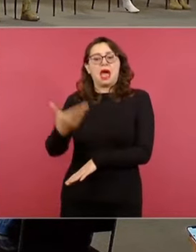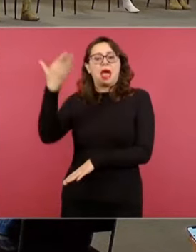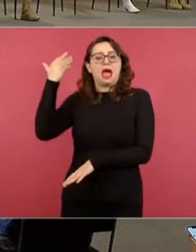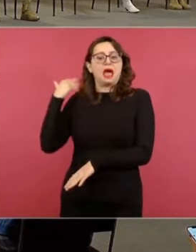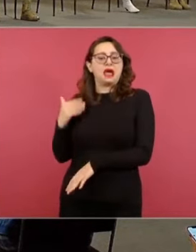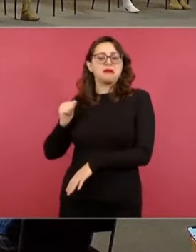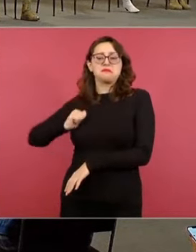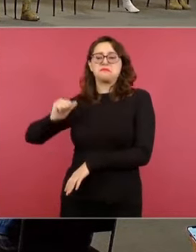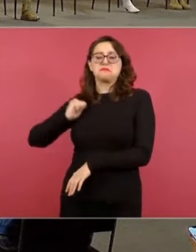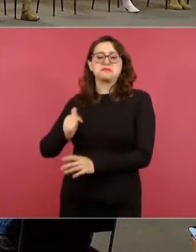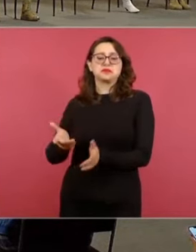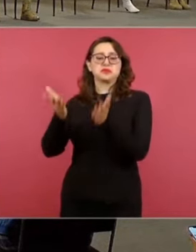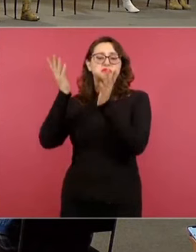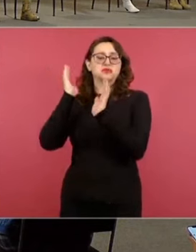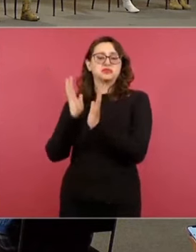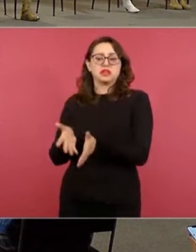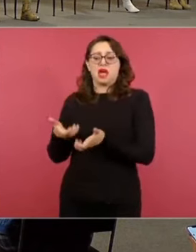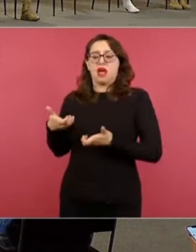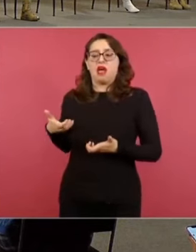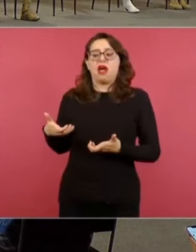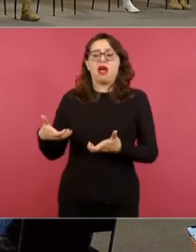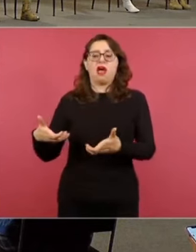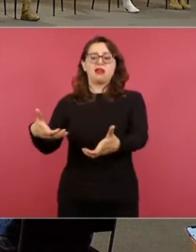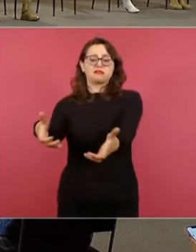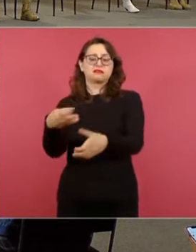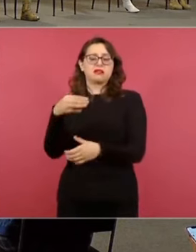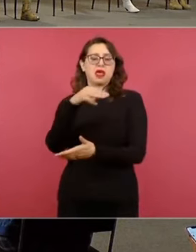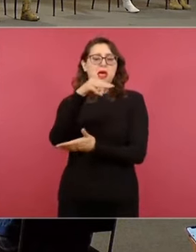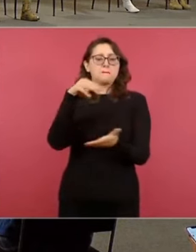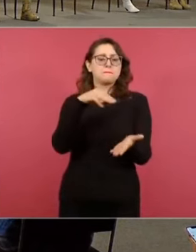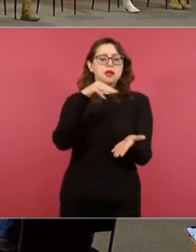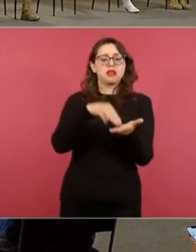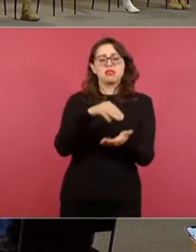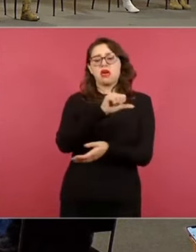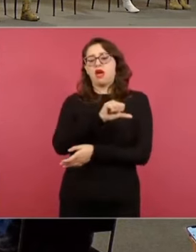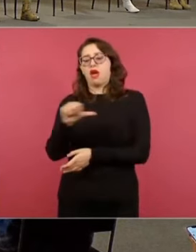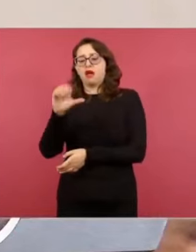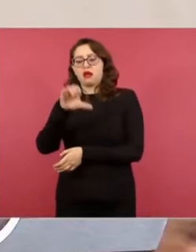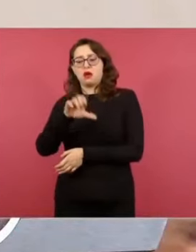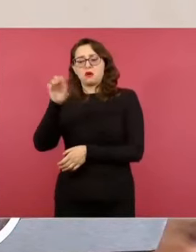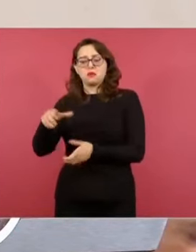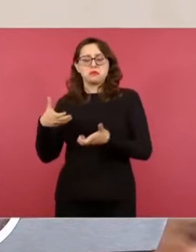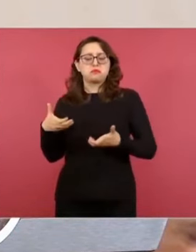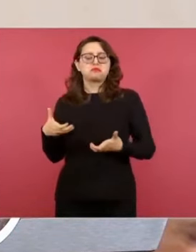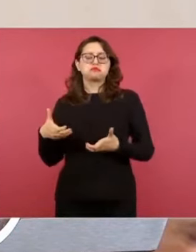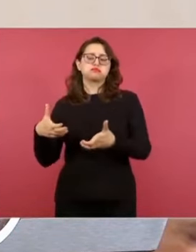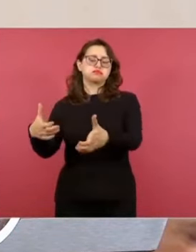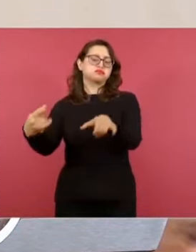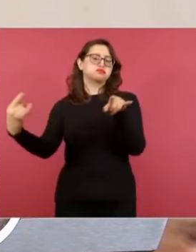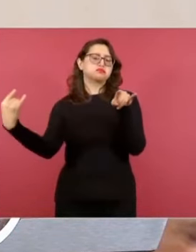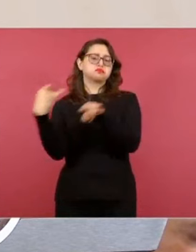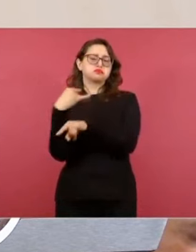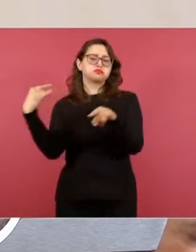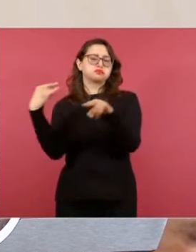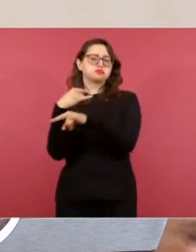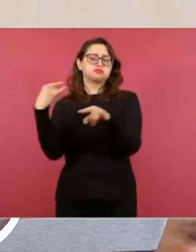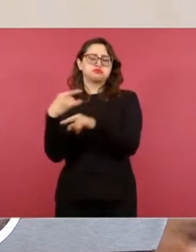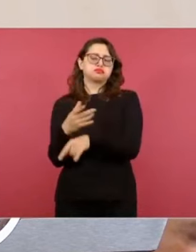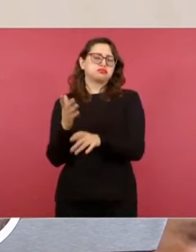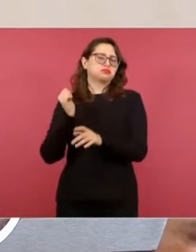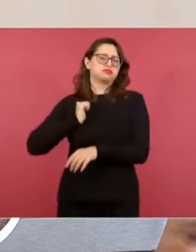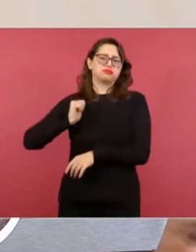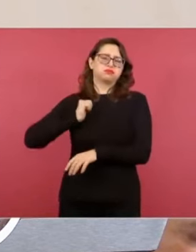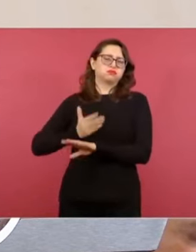impactadas por la autopista Mérida-Cancún. Es donde encontramos el menor número de estructuras